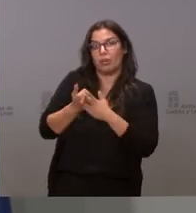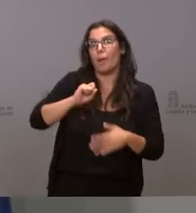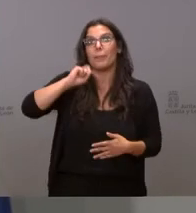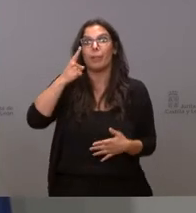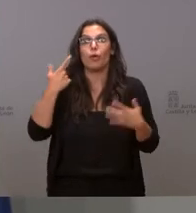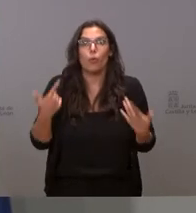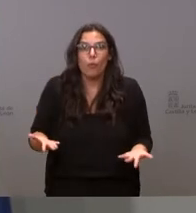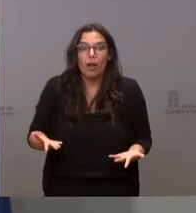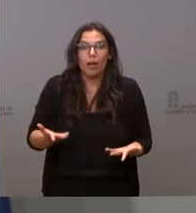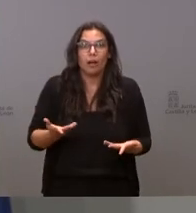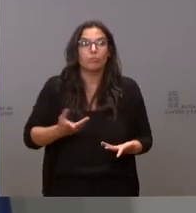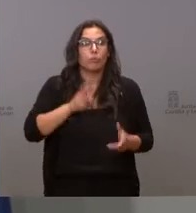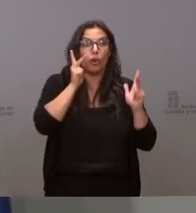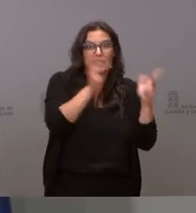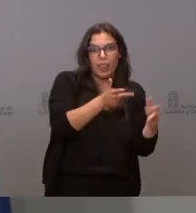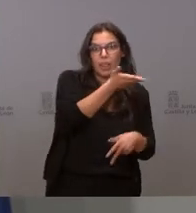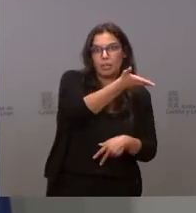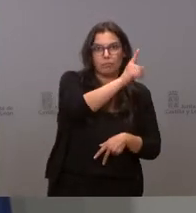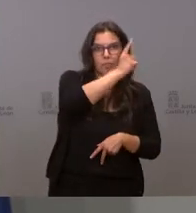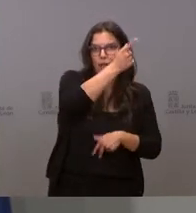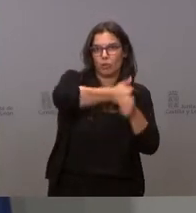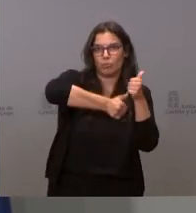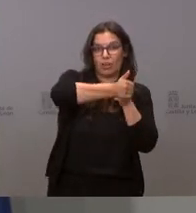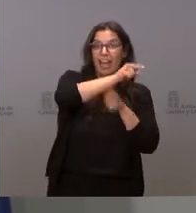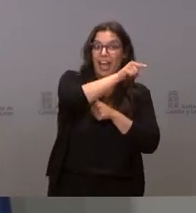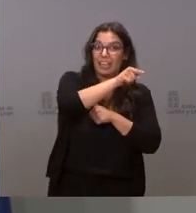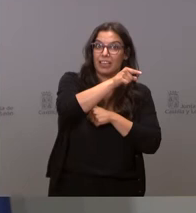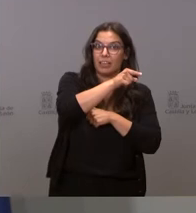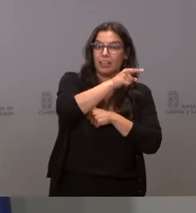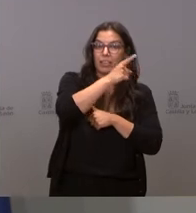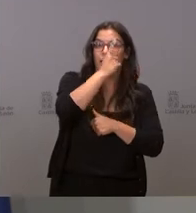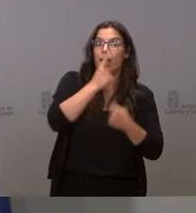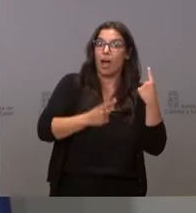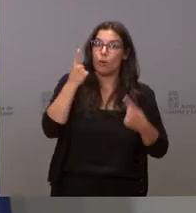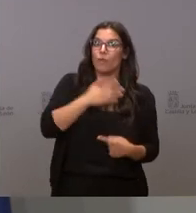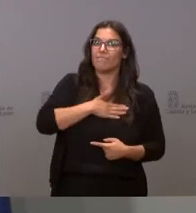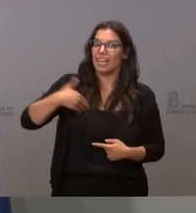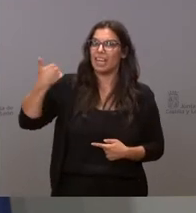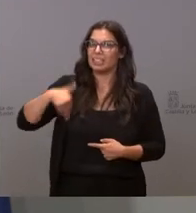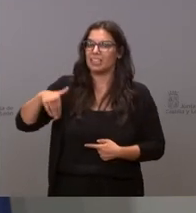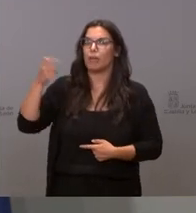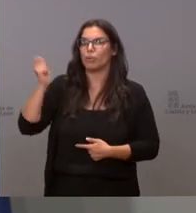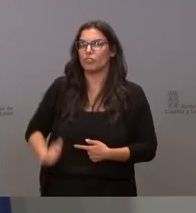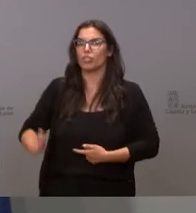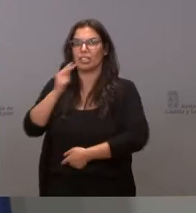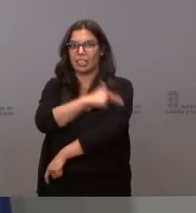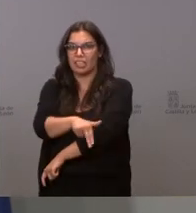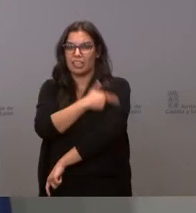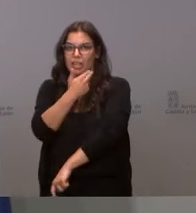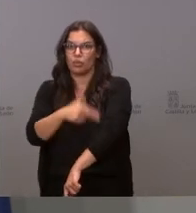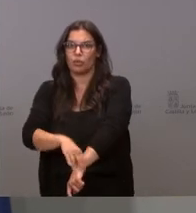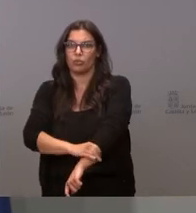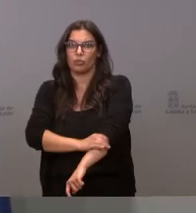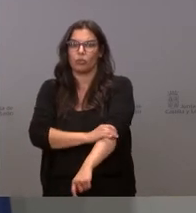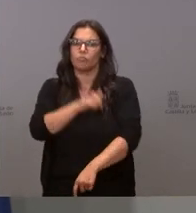primero? a la gente que estaba en las residencias en ese momento hubo gente que decidió vacunar al personal sanitario yo quiero recordar que aquí hubo una